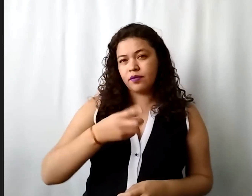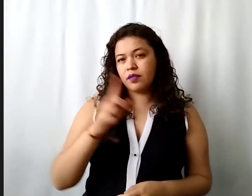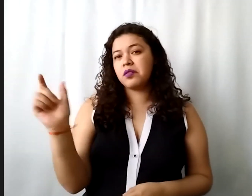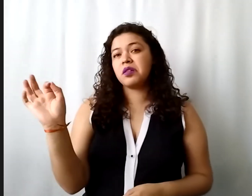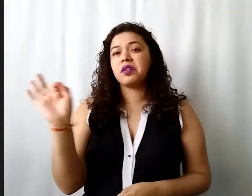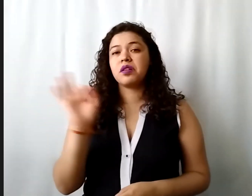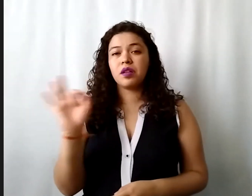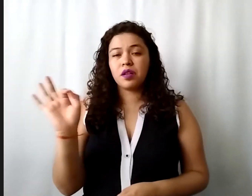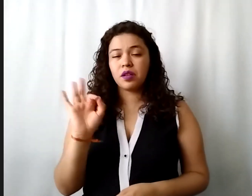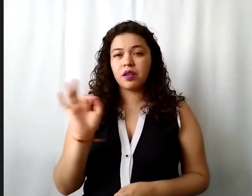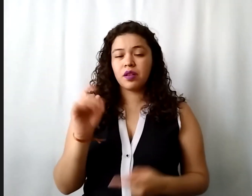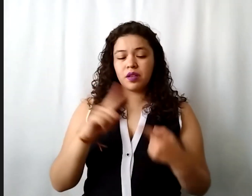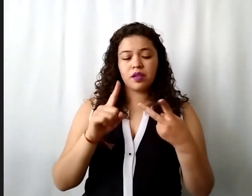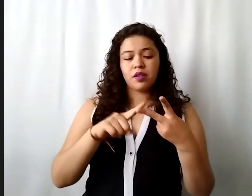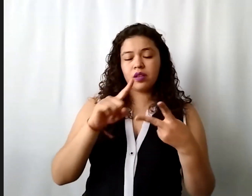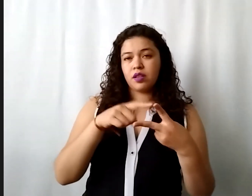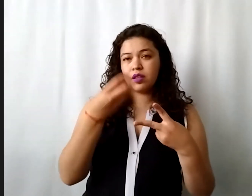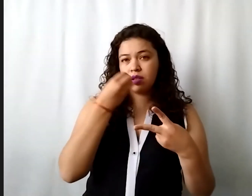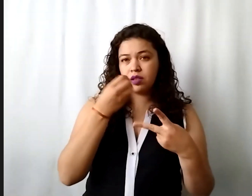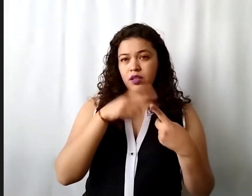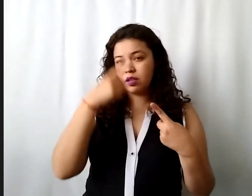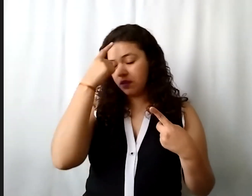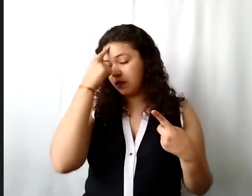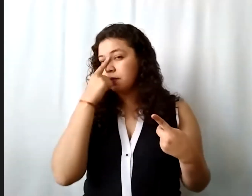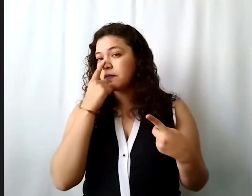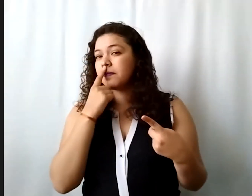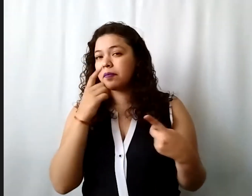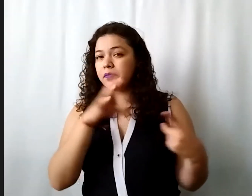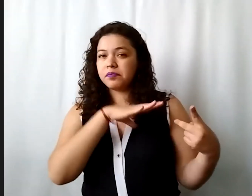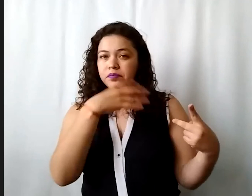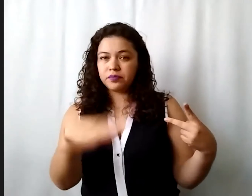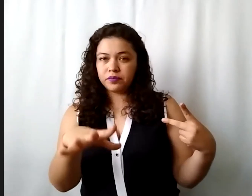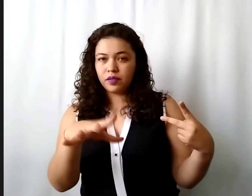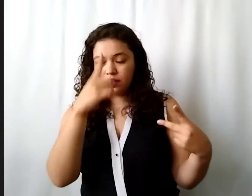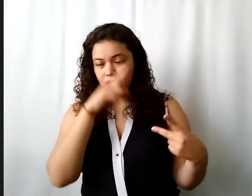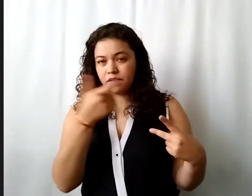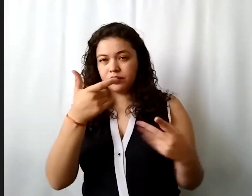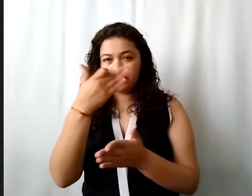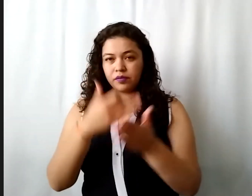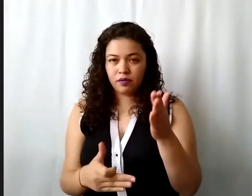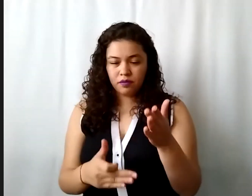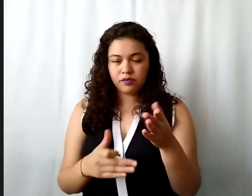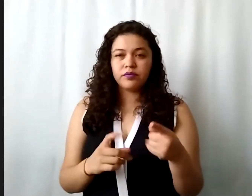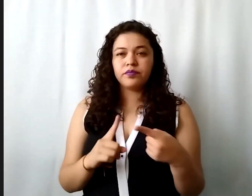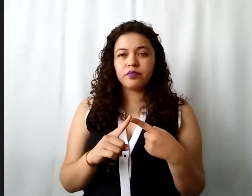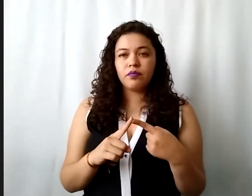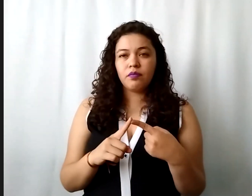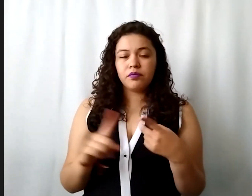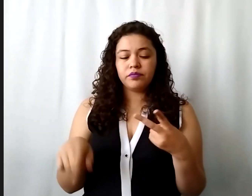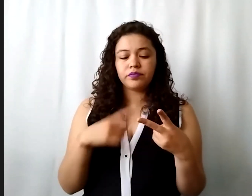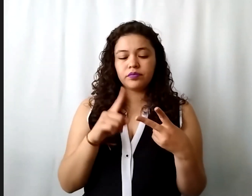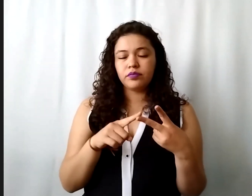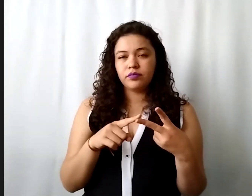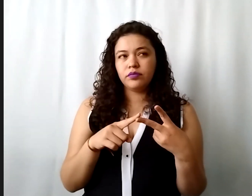en despensas tengo un perfil de público en general de escasos recursos económicos y por otro lado